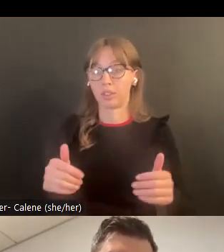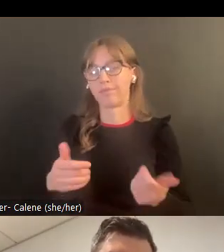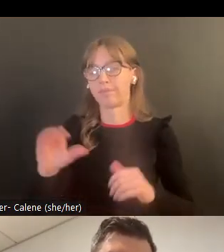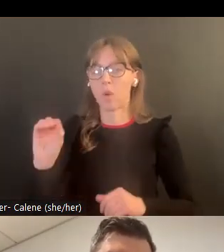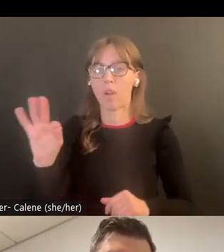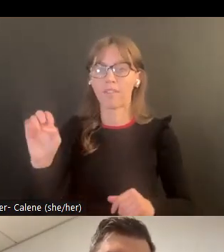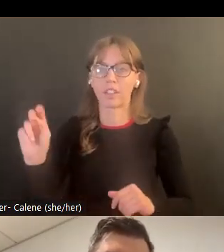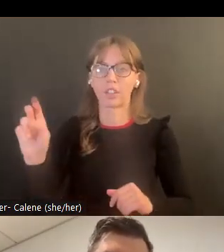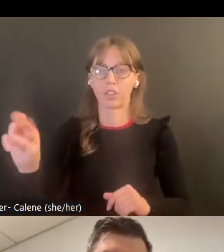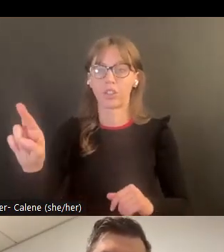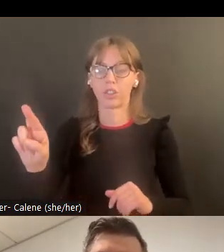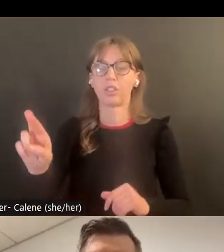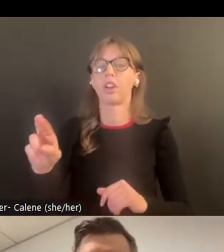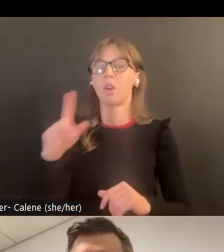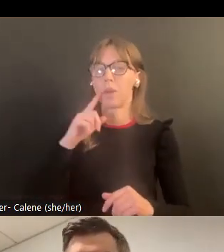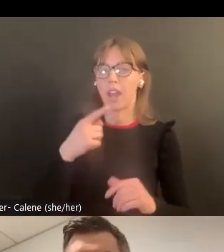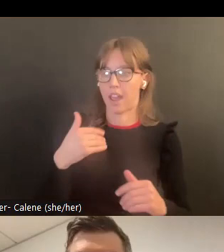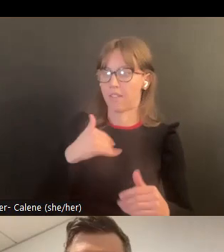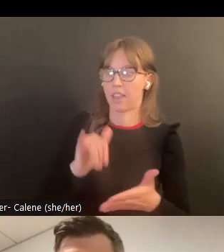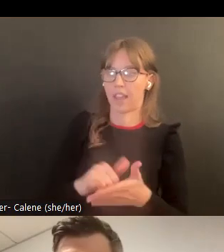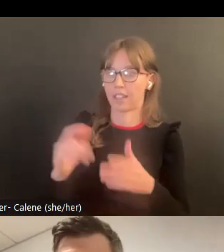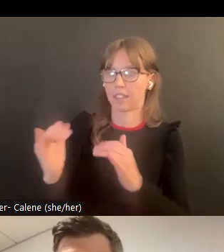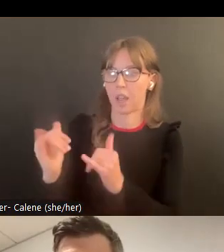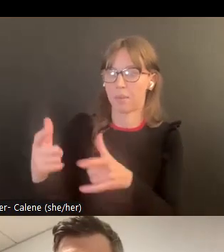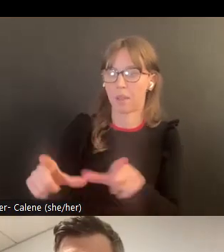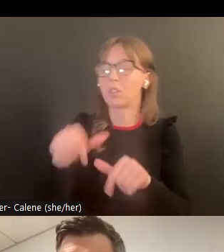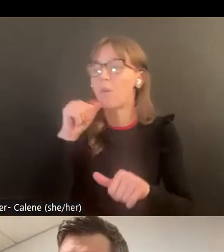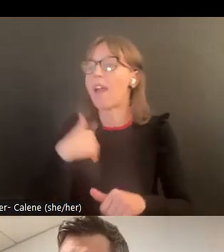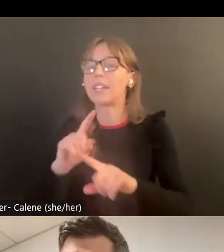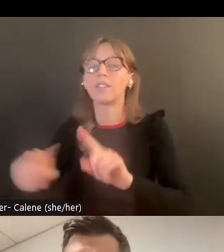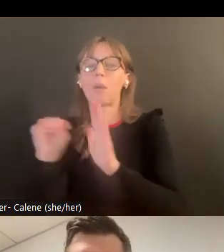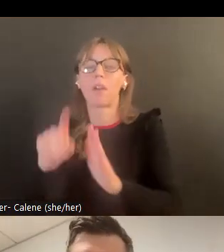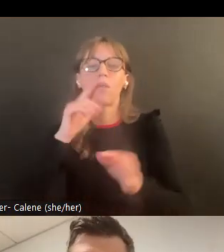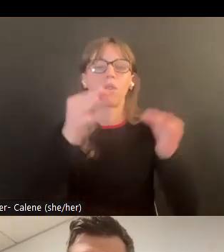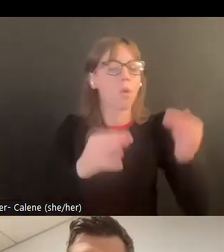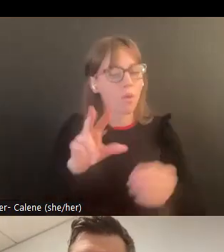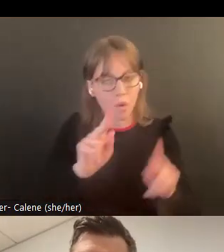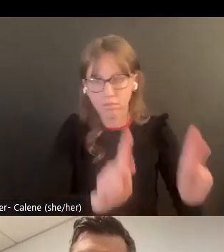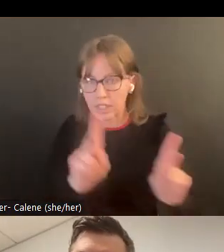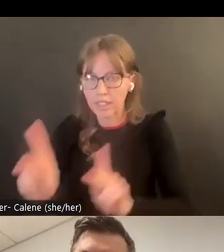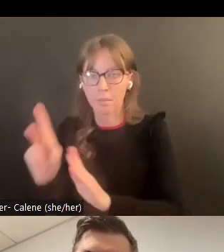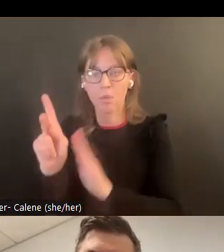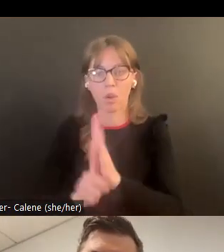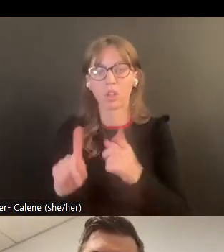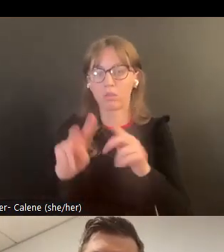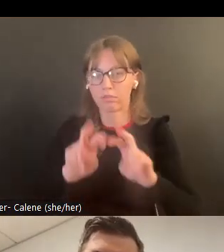este y creo que es un concepto interesante que no es diferente modelo sino que usan el mismo protocolo